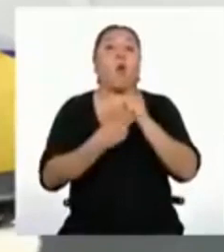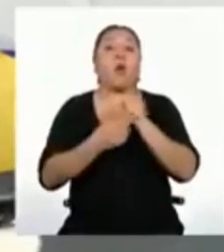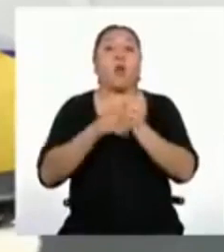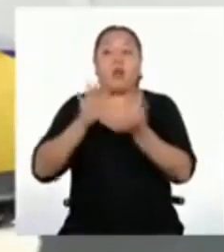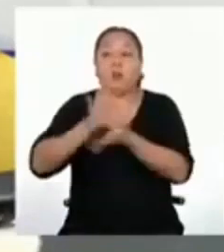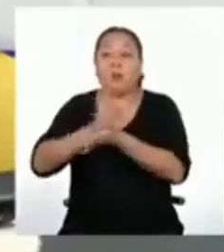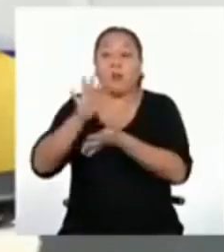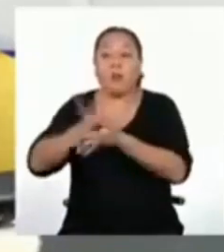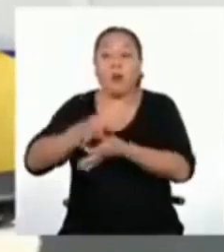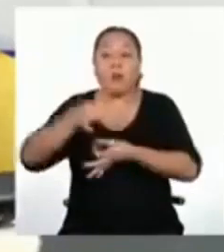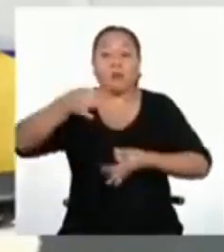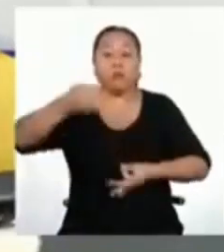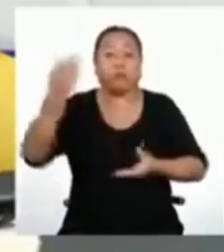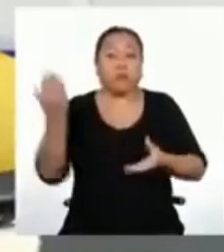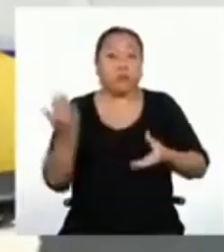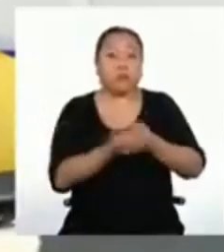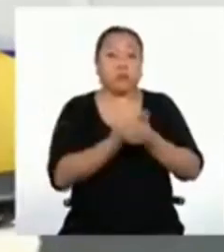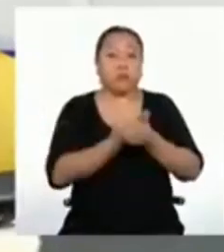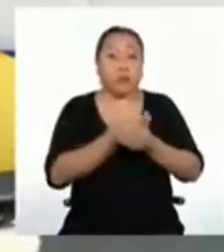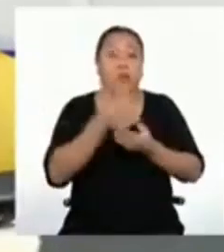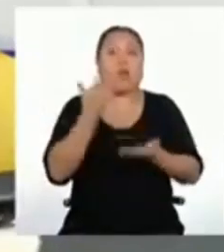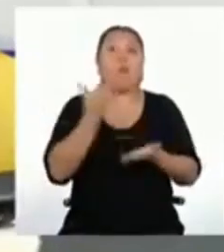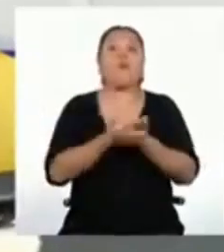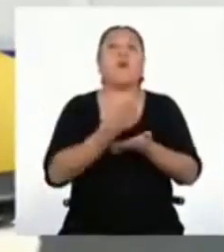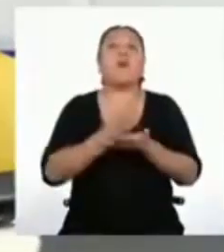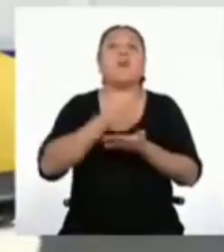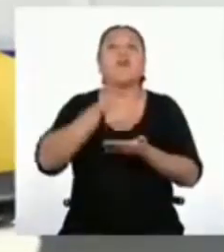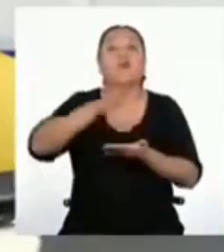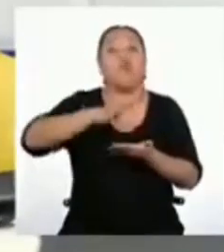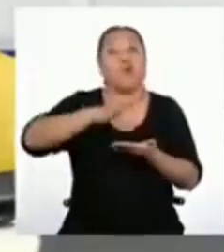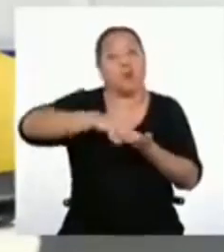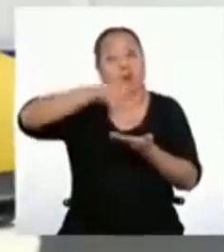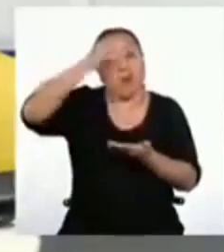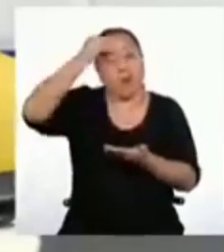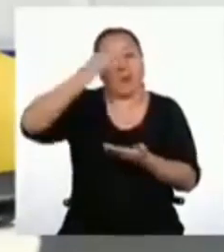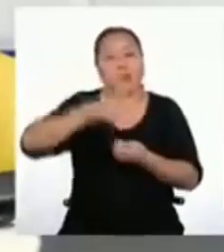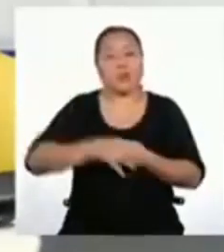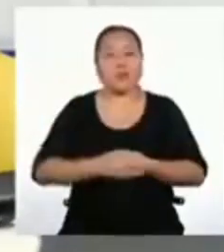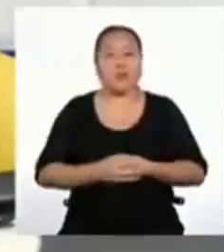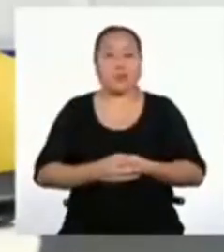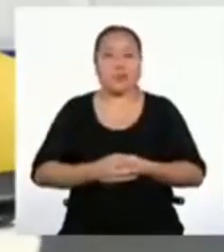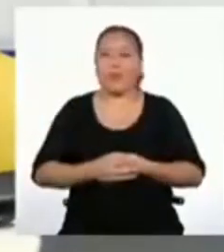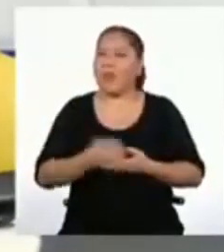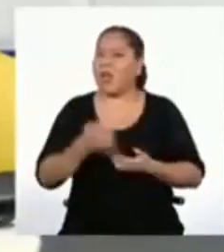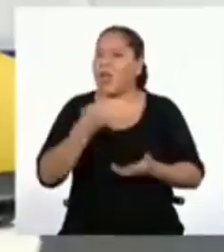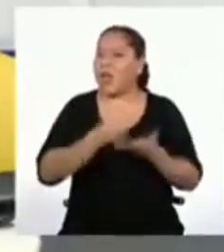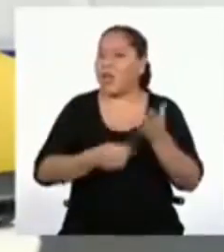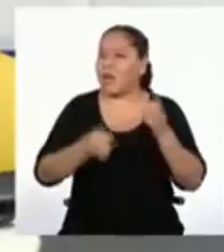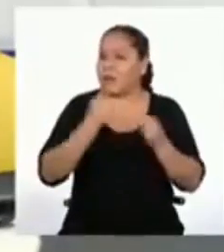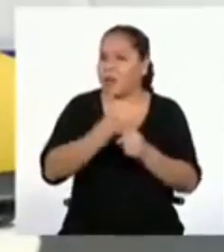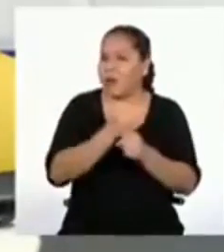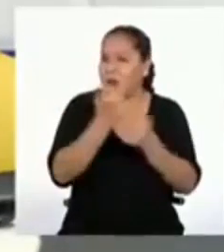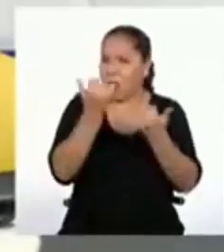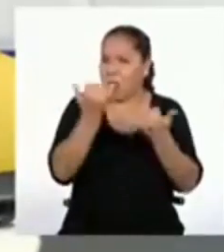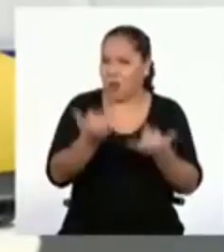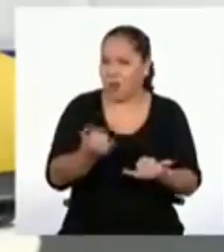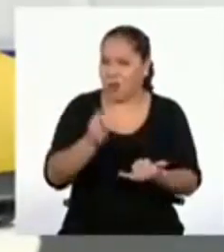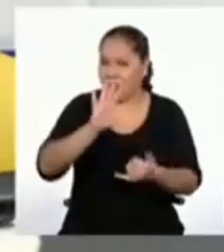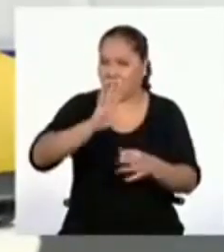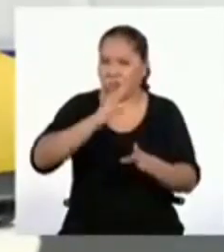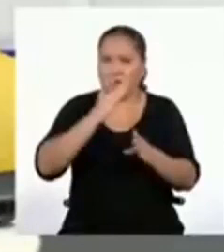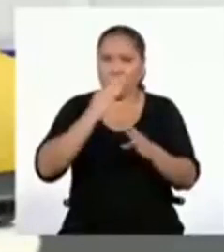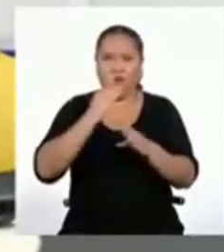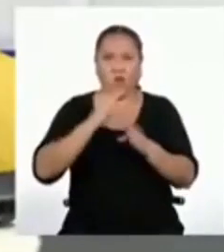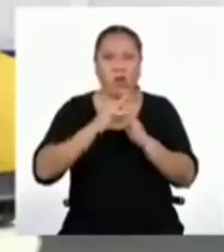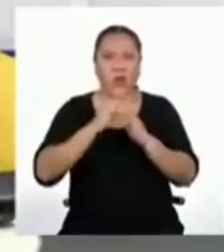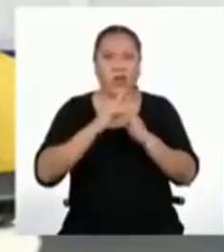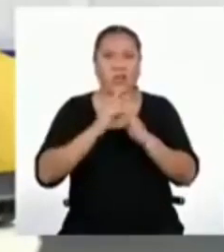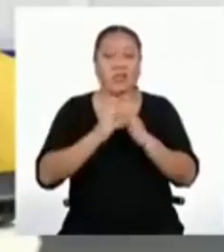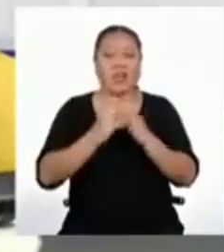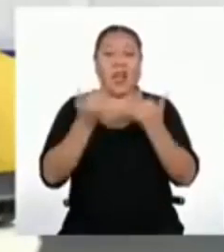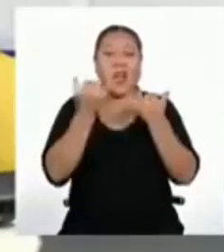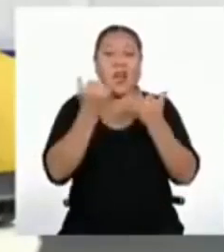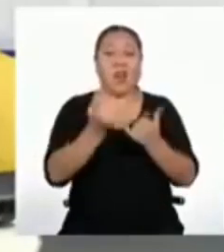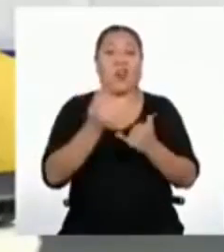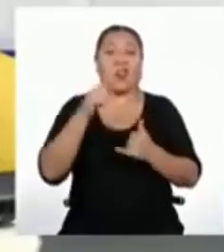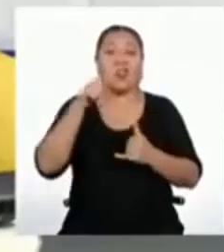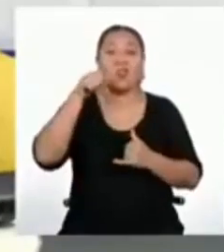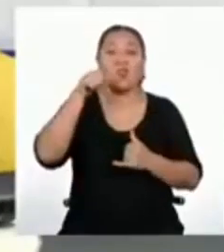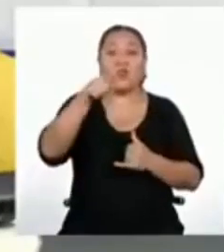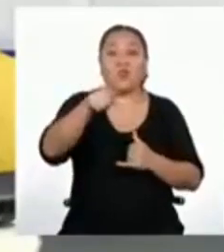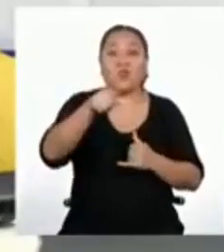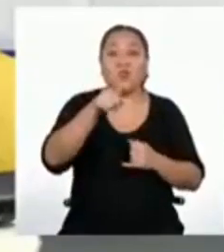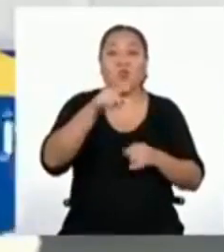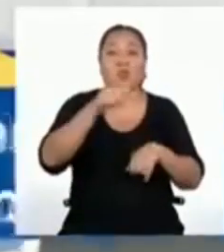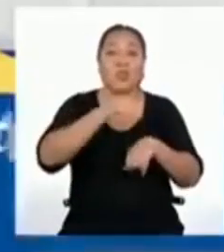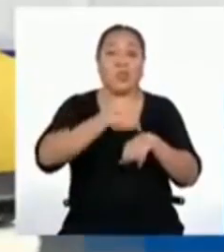que demuestren sus avances. ¿Y qué debemos trabajar hoy en casa? Pues, ahora es tu turno de